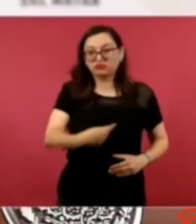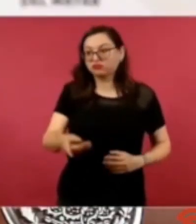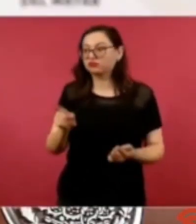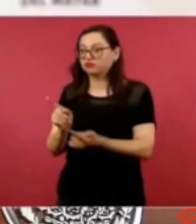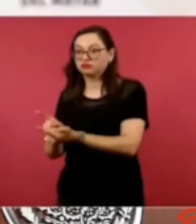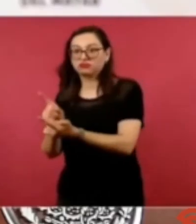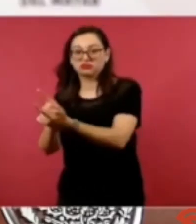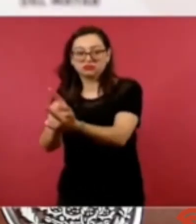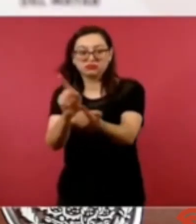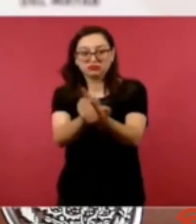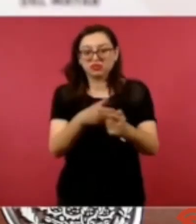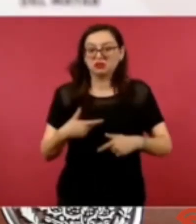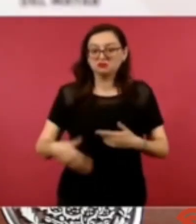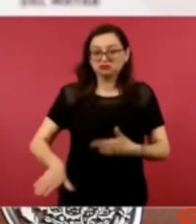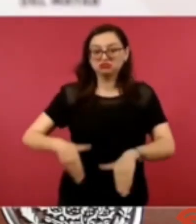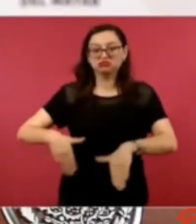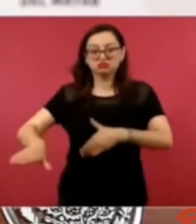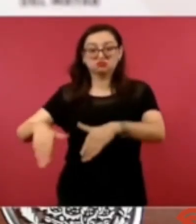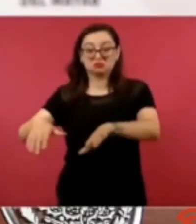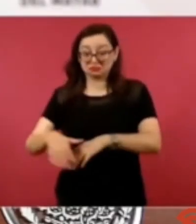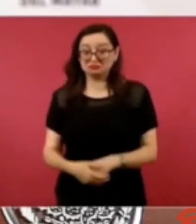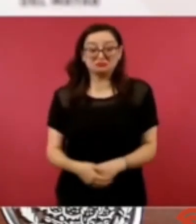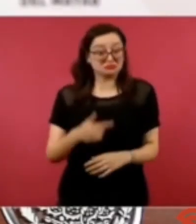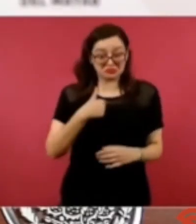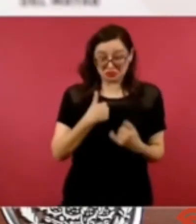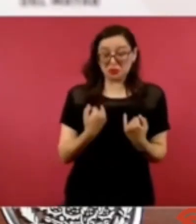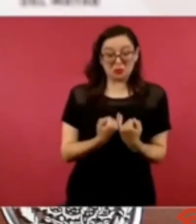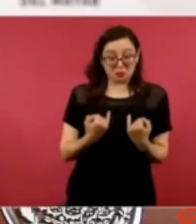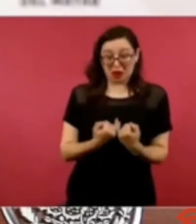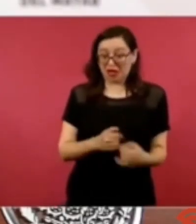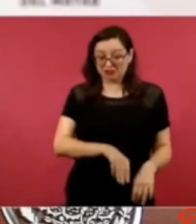y hablábamos de eso de cuando llegaban